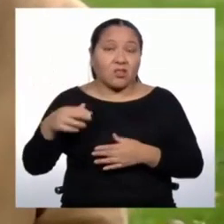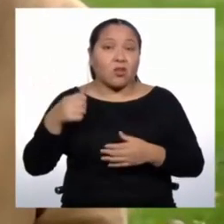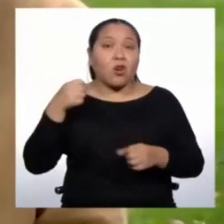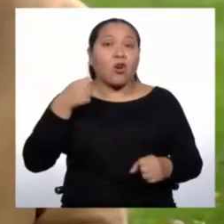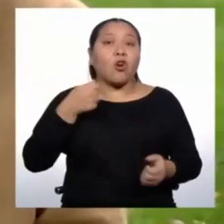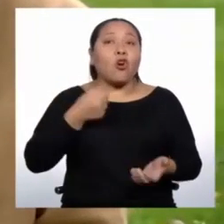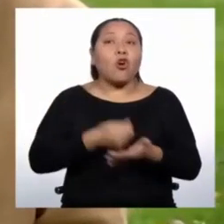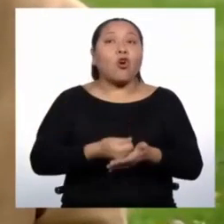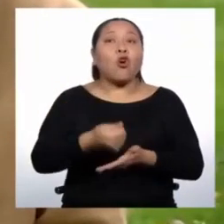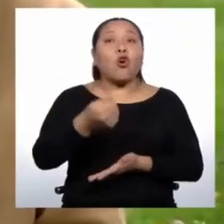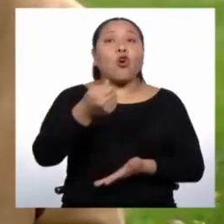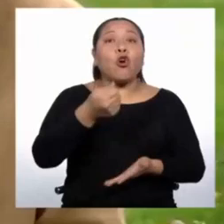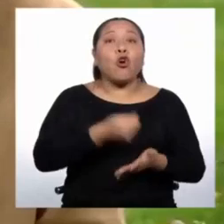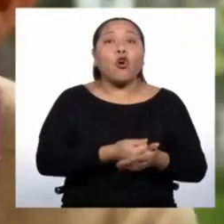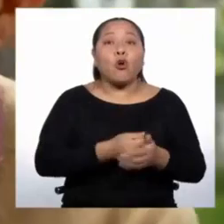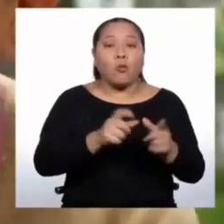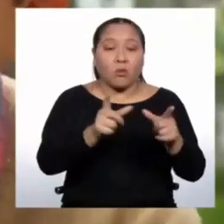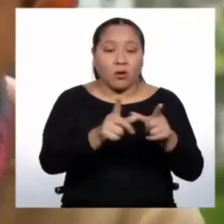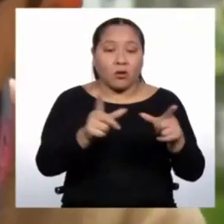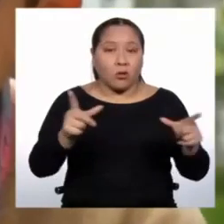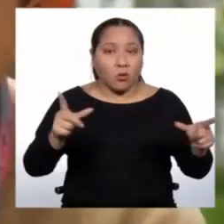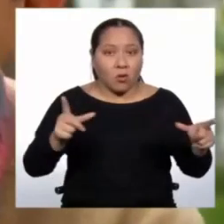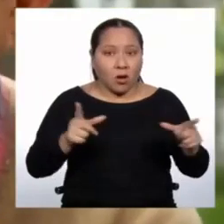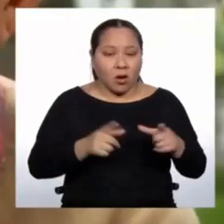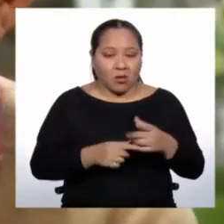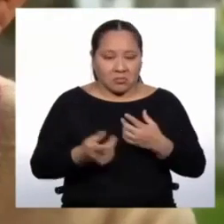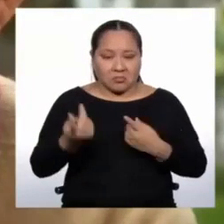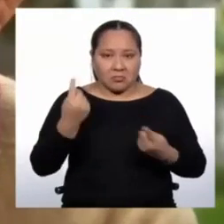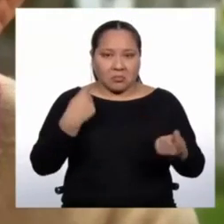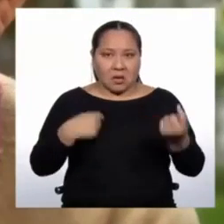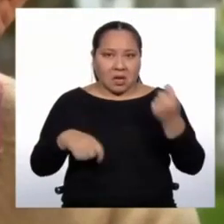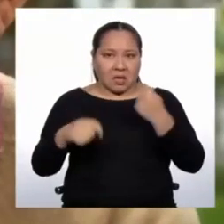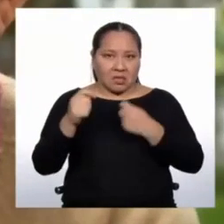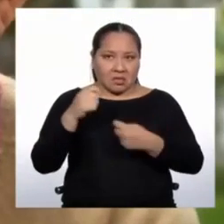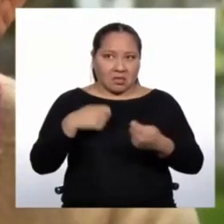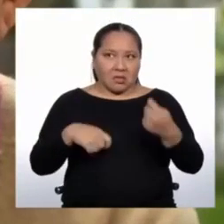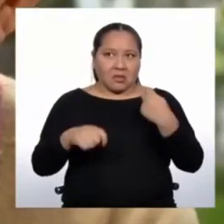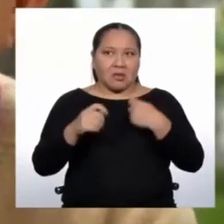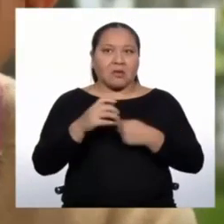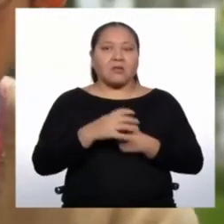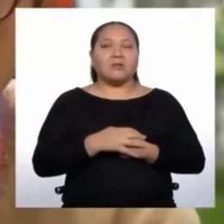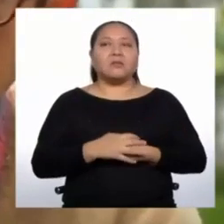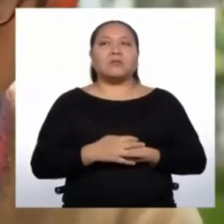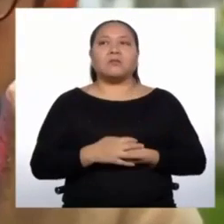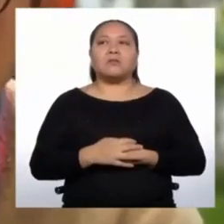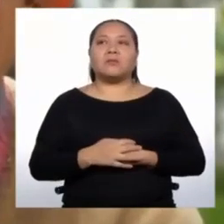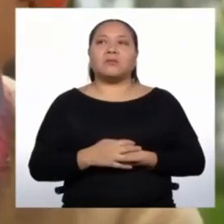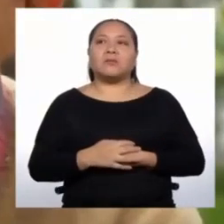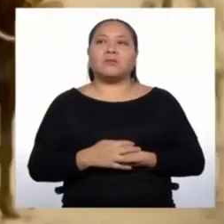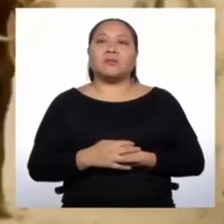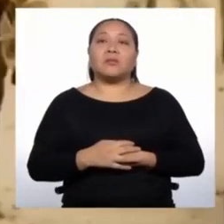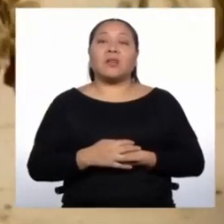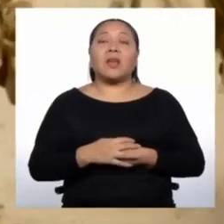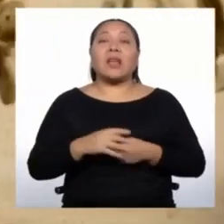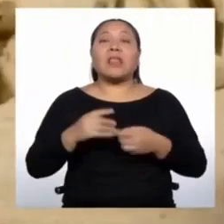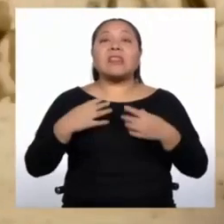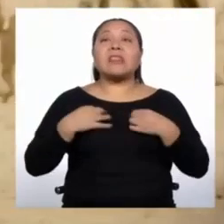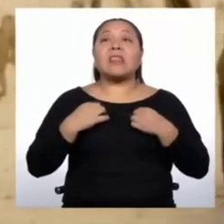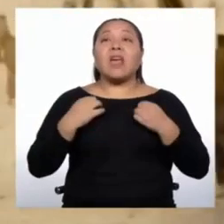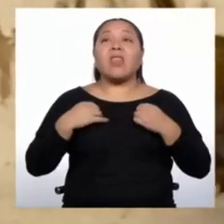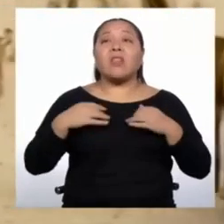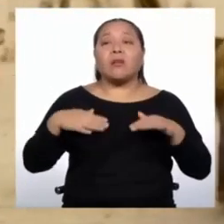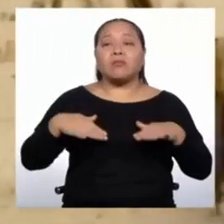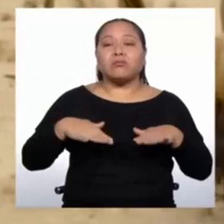se vuelven hacendados, empresarios, comerciantes, ponen fábricas textiles.